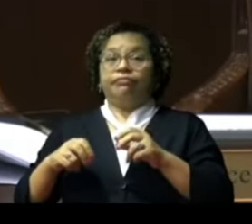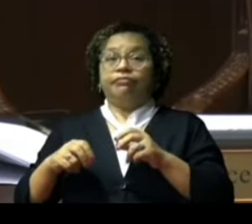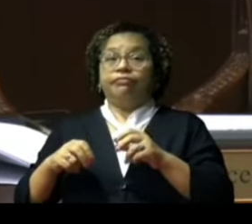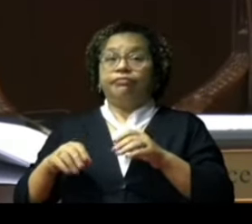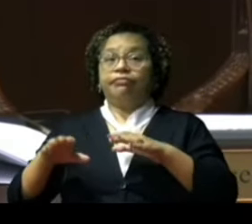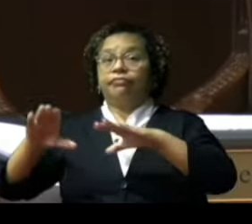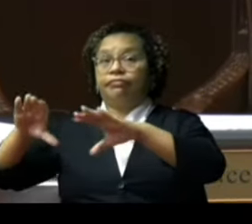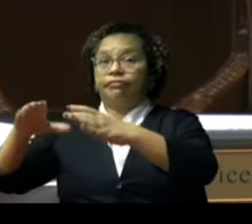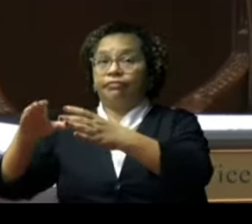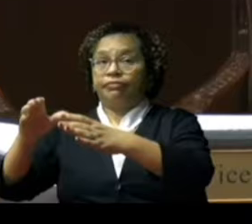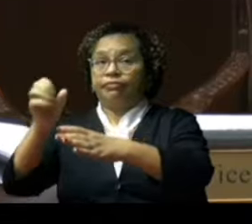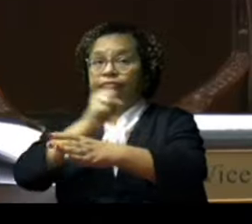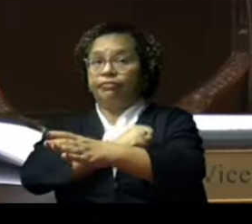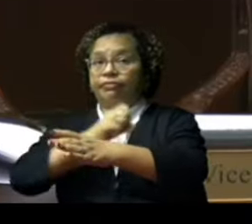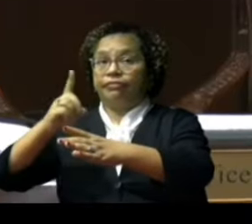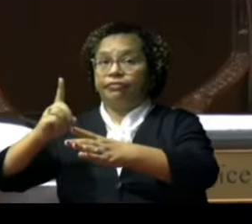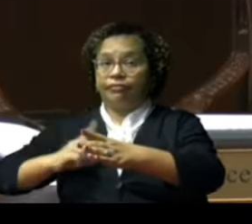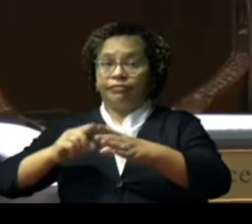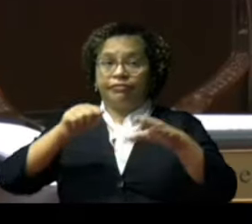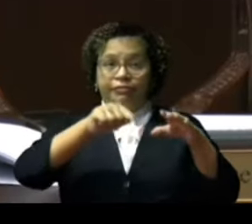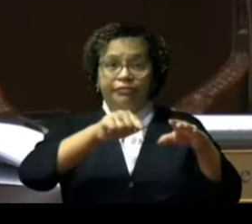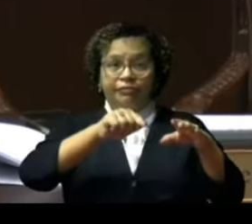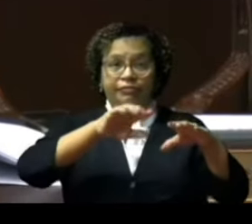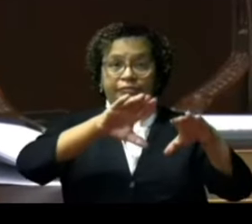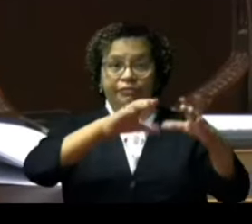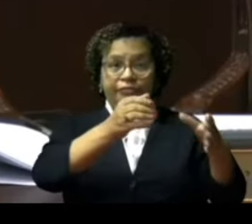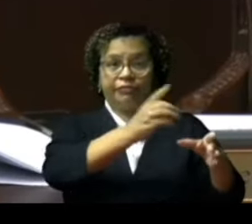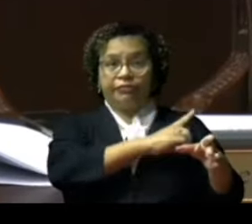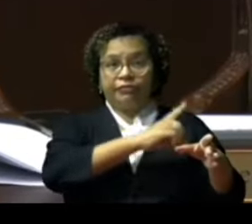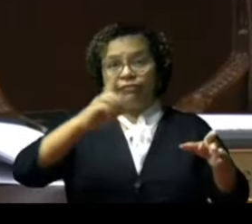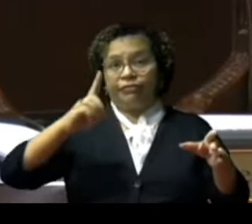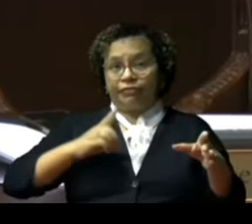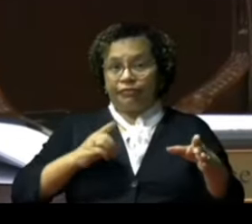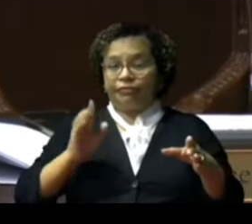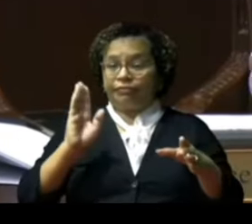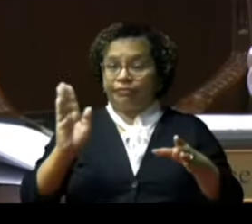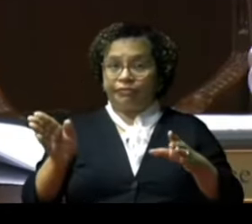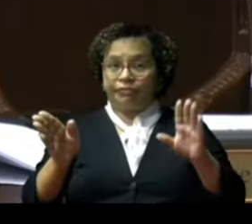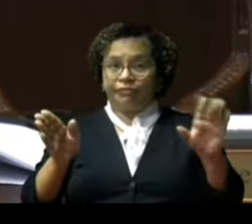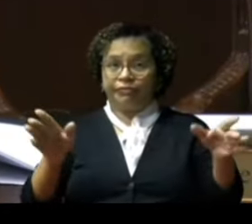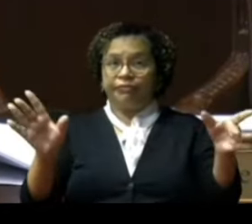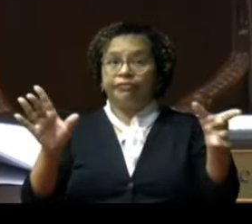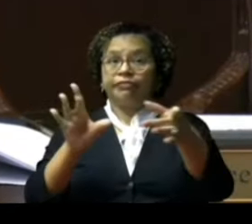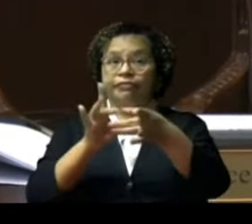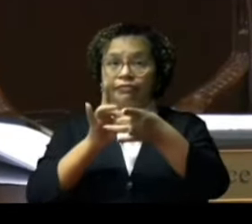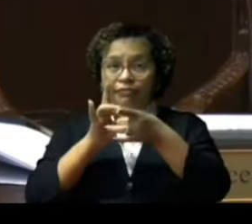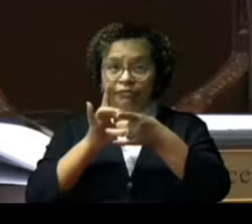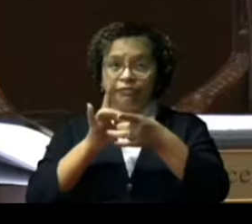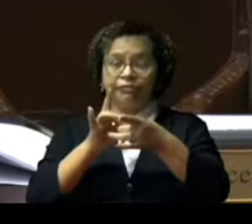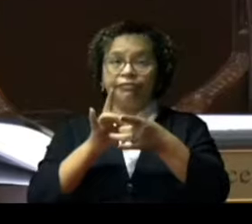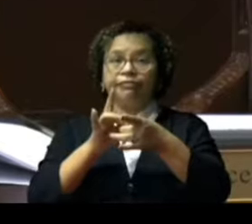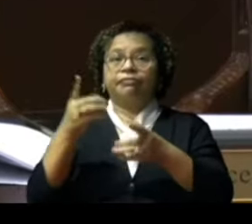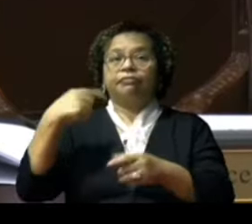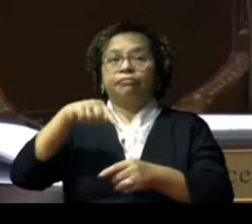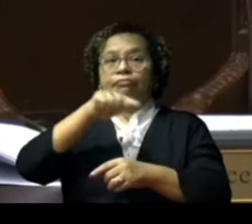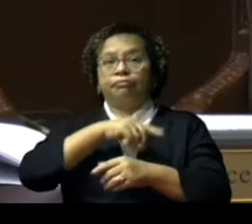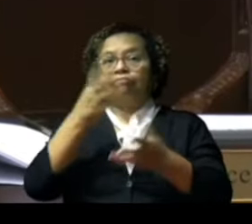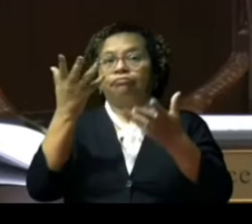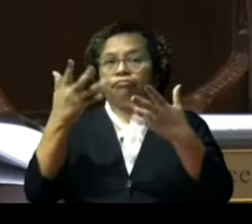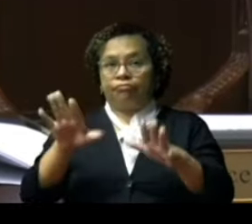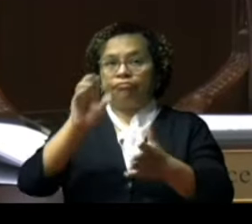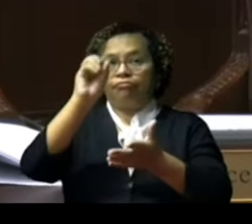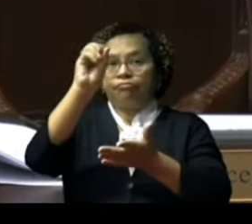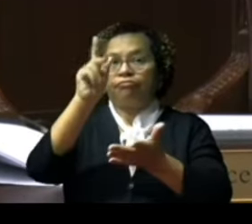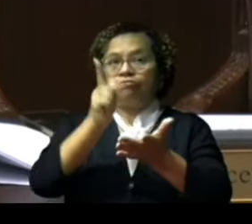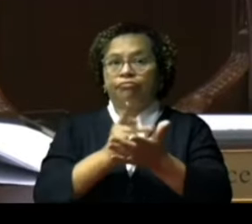en esta Cámara, en primera lectura, el proyecto, por lo que procedo a someterlo a votación en segunda lectura con su